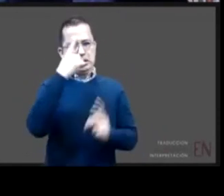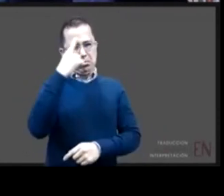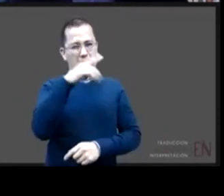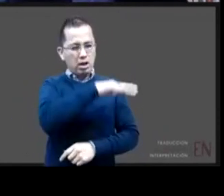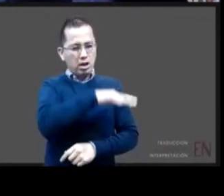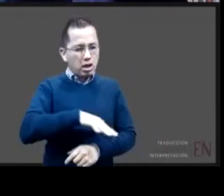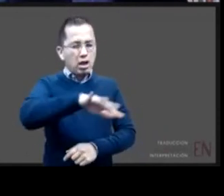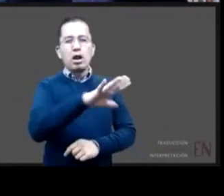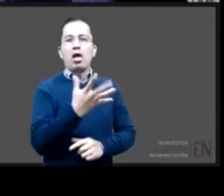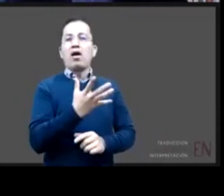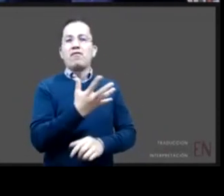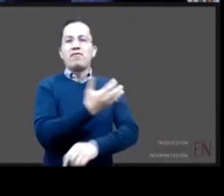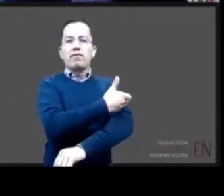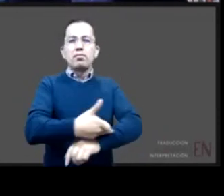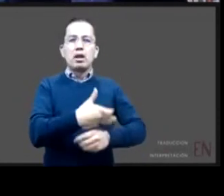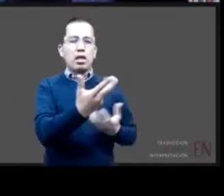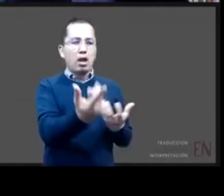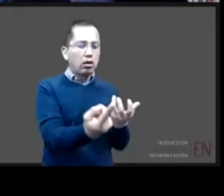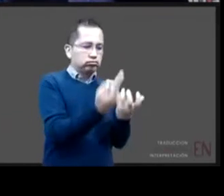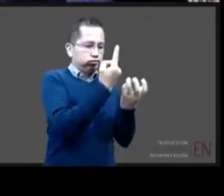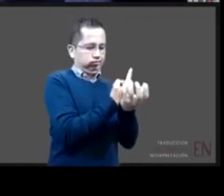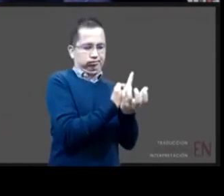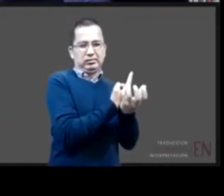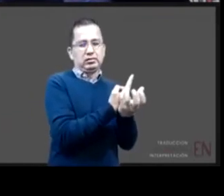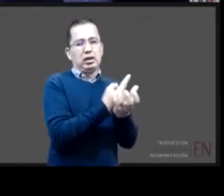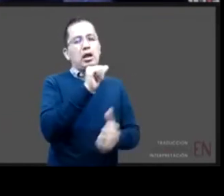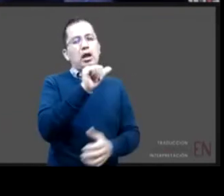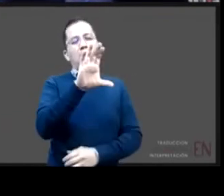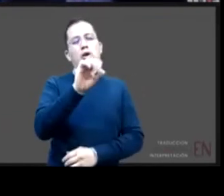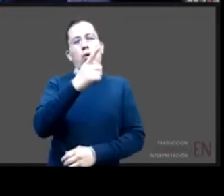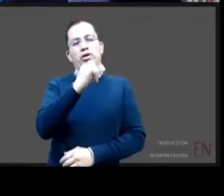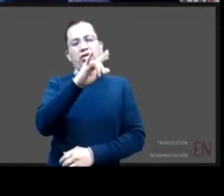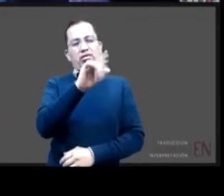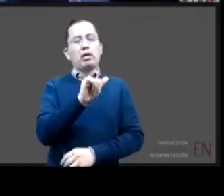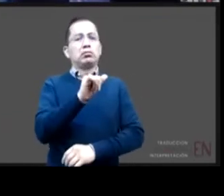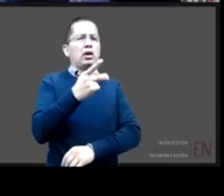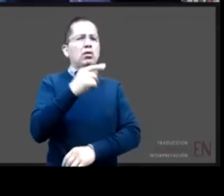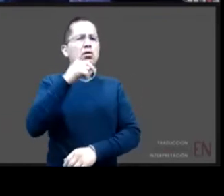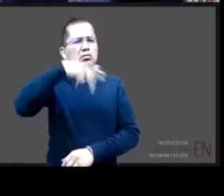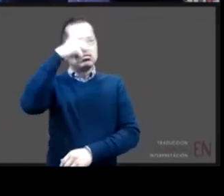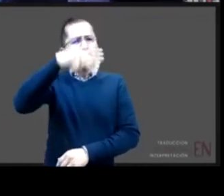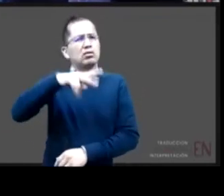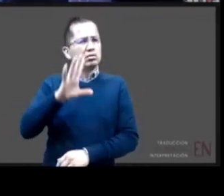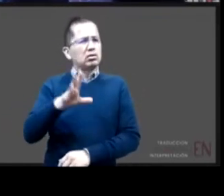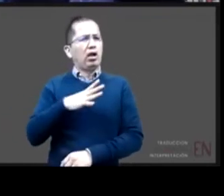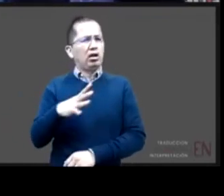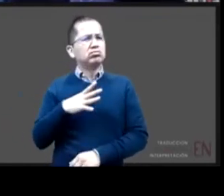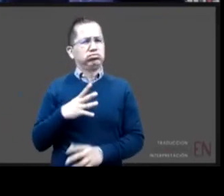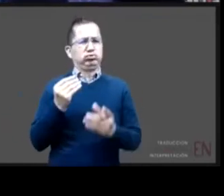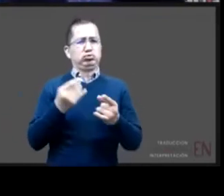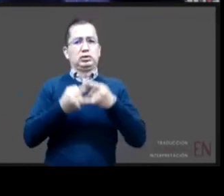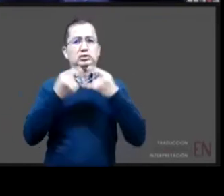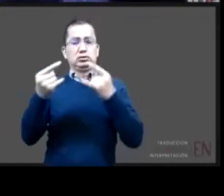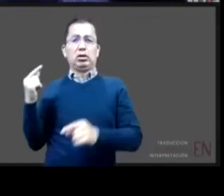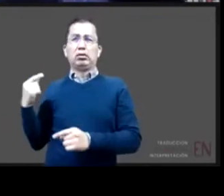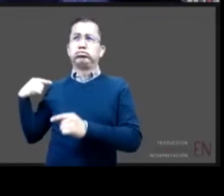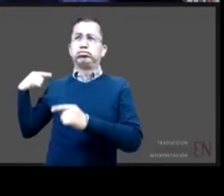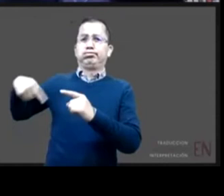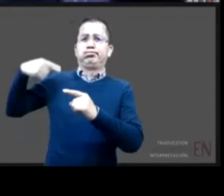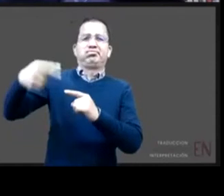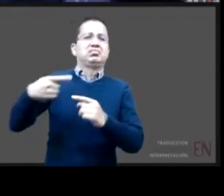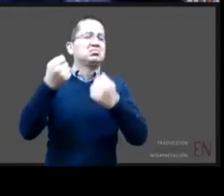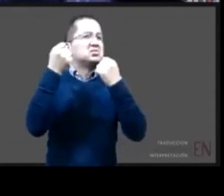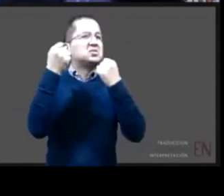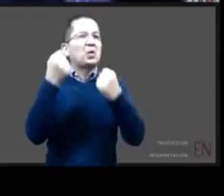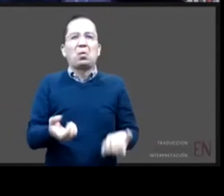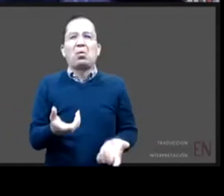familias de acogida. Creo que no hay persona en México que no tenga conocimiento de algún familiar, de alguna familia